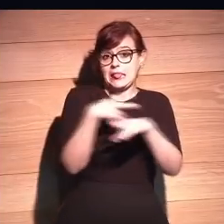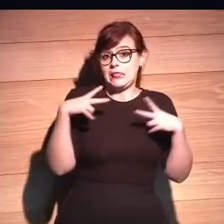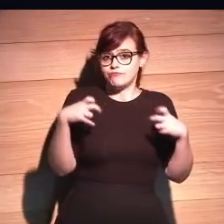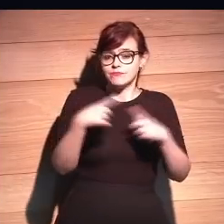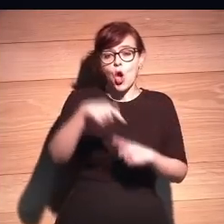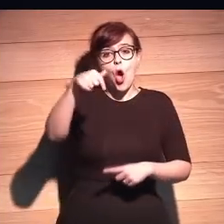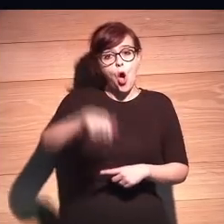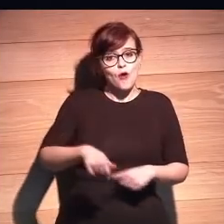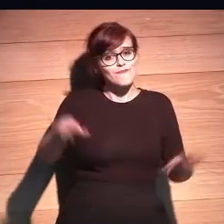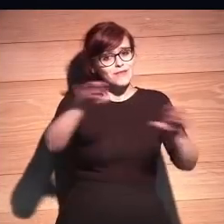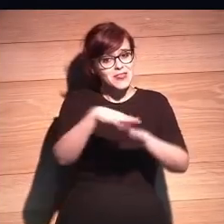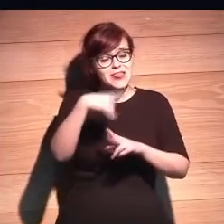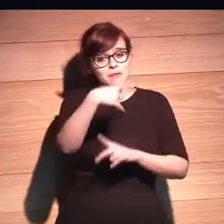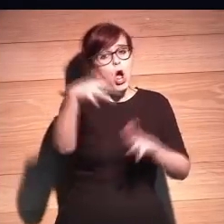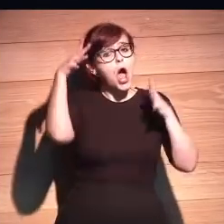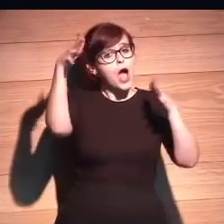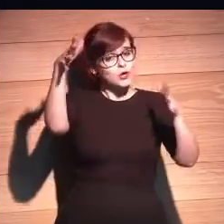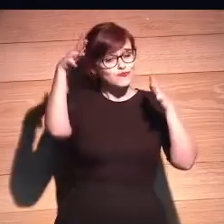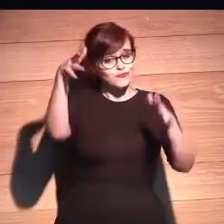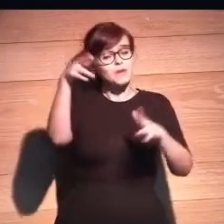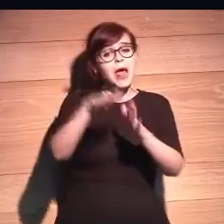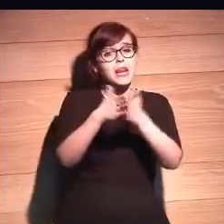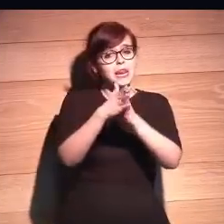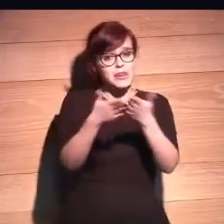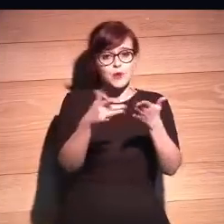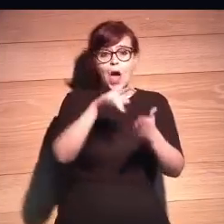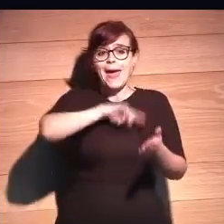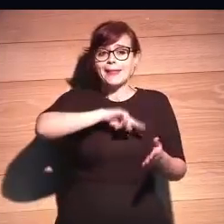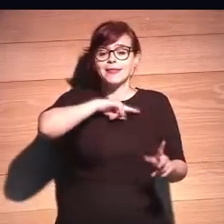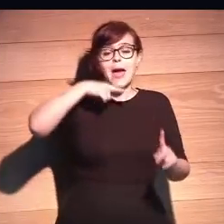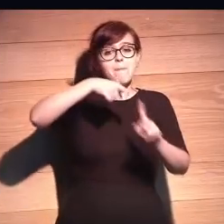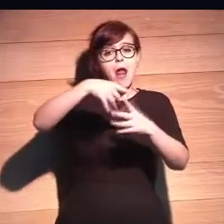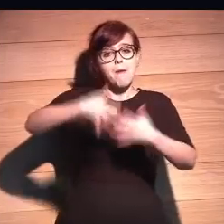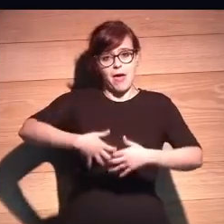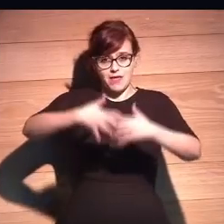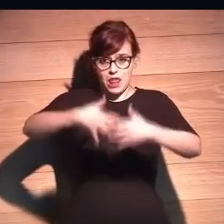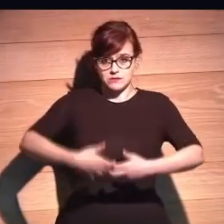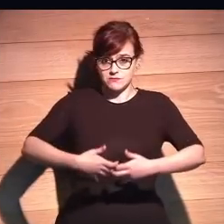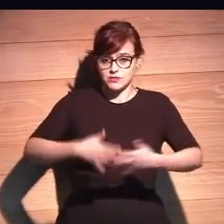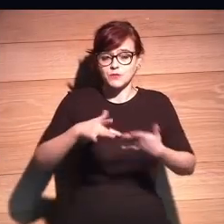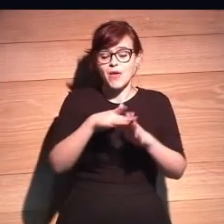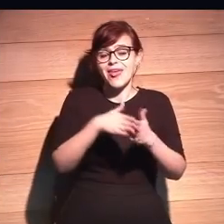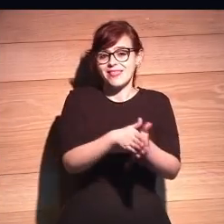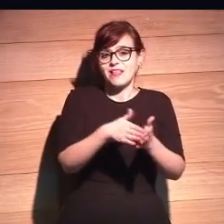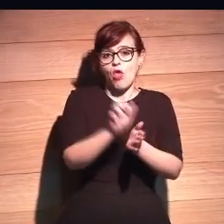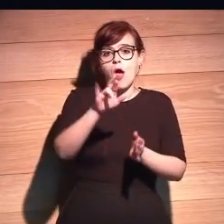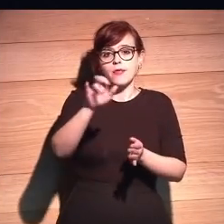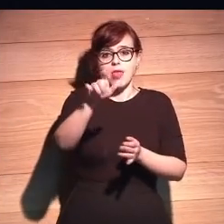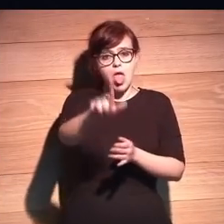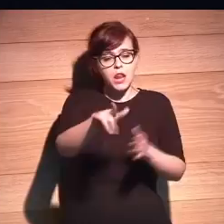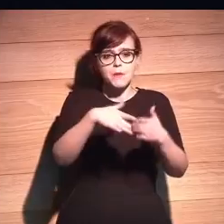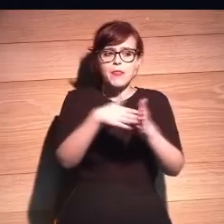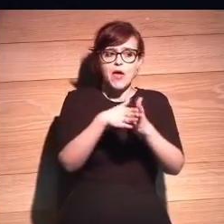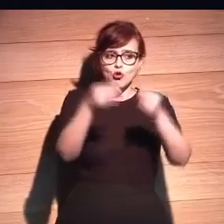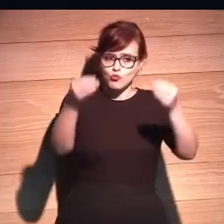a decir muchas veces esta noche, recomendarles fervientemente este libro, Ética para Máquinas, editado por Ariel, muy